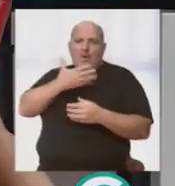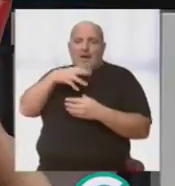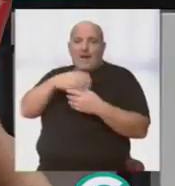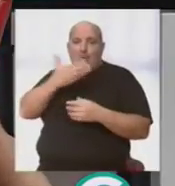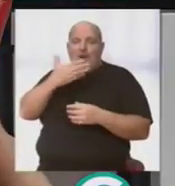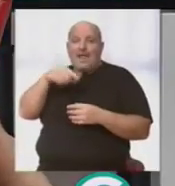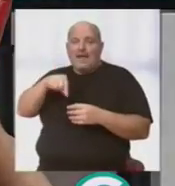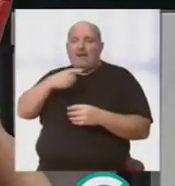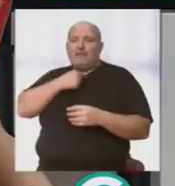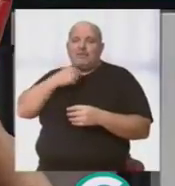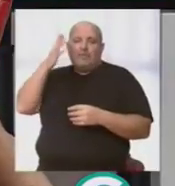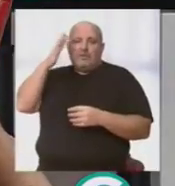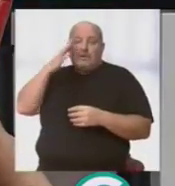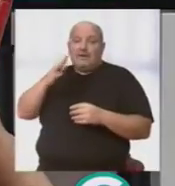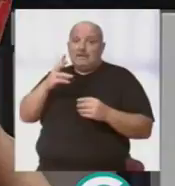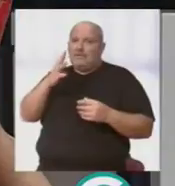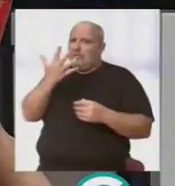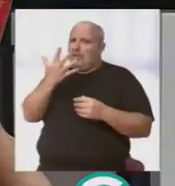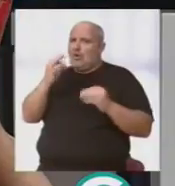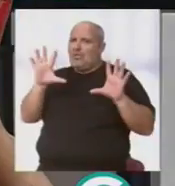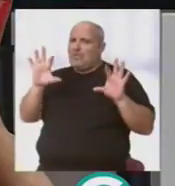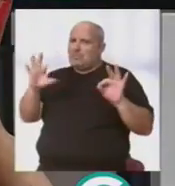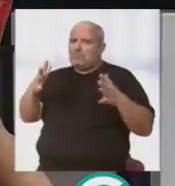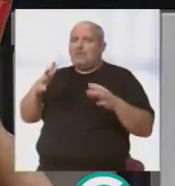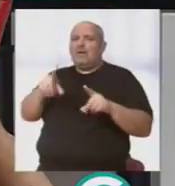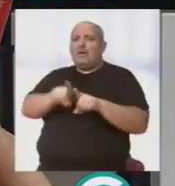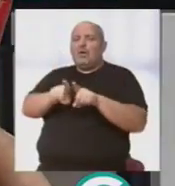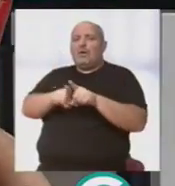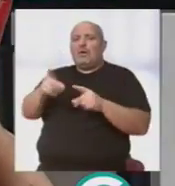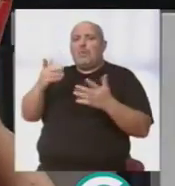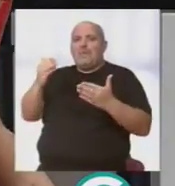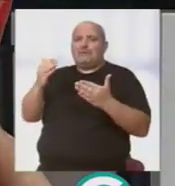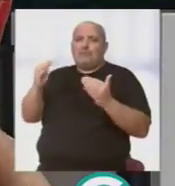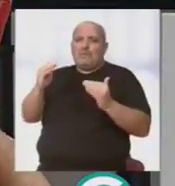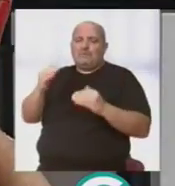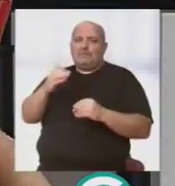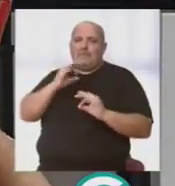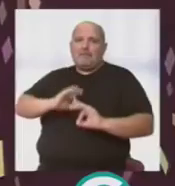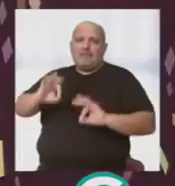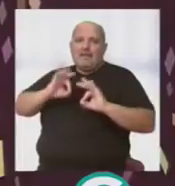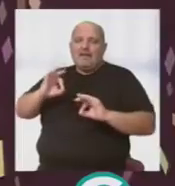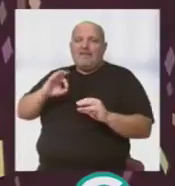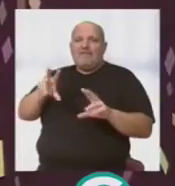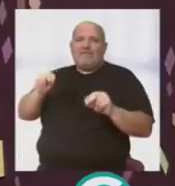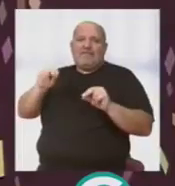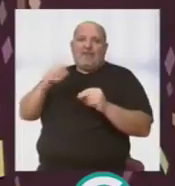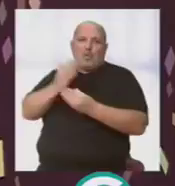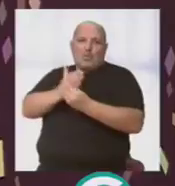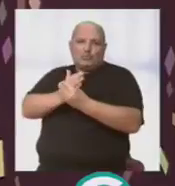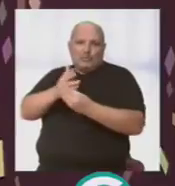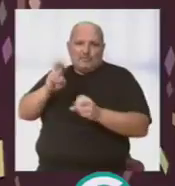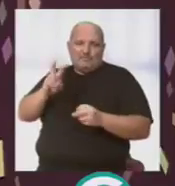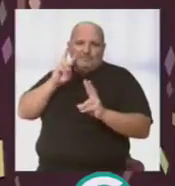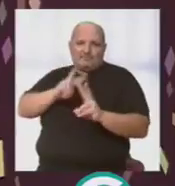escuela y a ellos le ilusiona y durante 5 o 10 minutos tendrán también su momento de gloria. Su particular especial fin de curso para que lo veamos